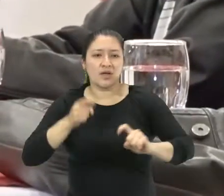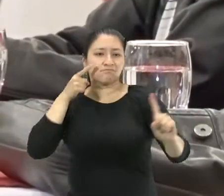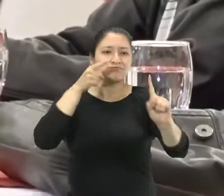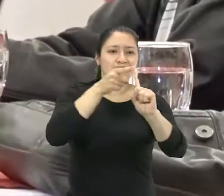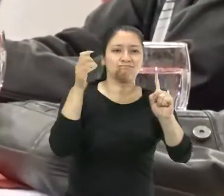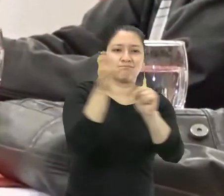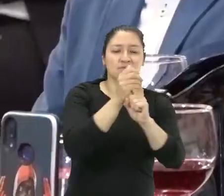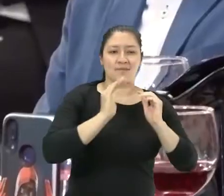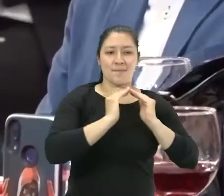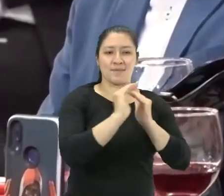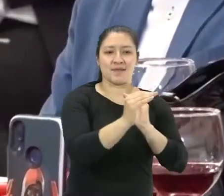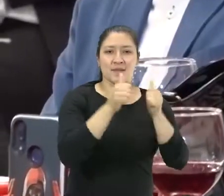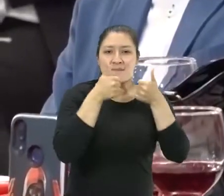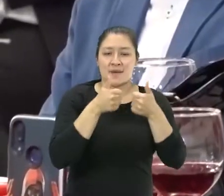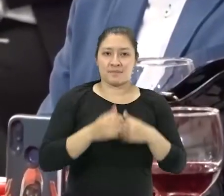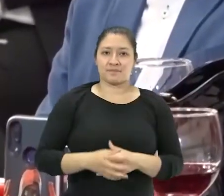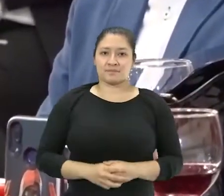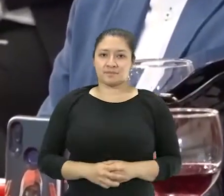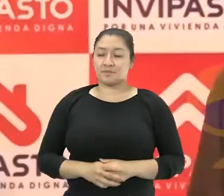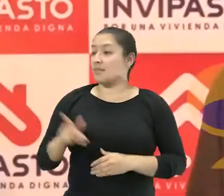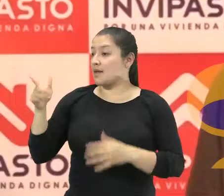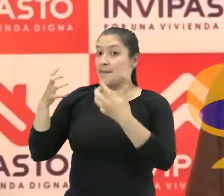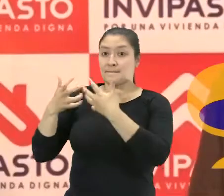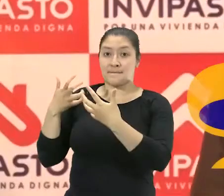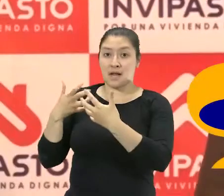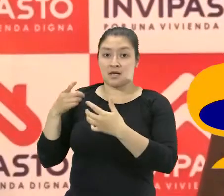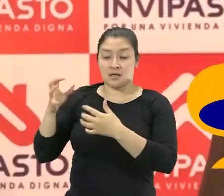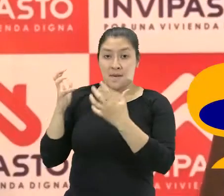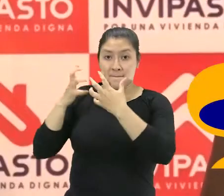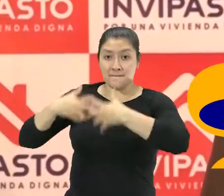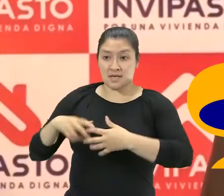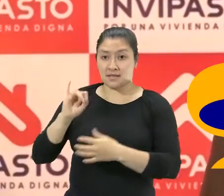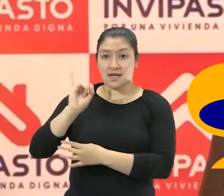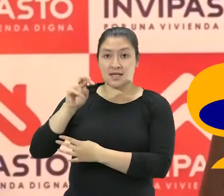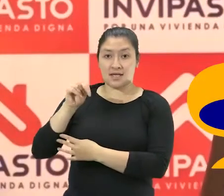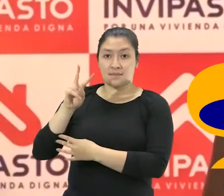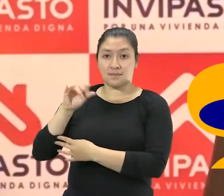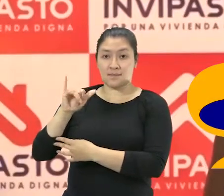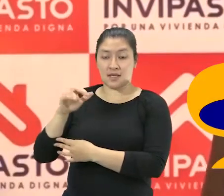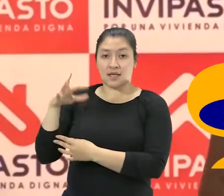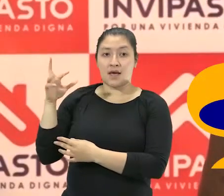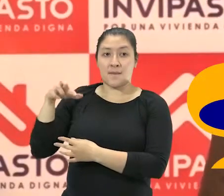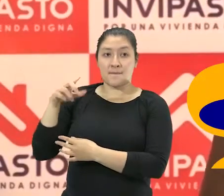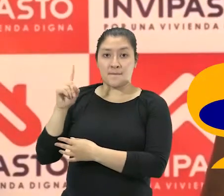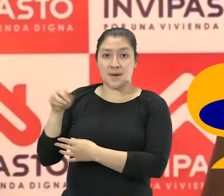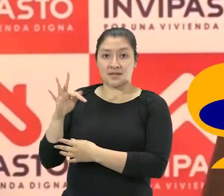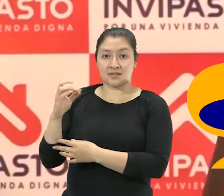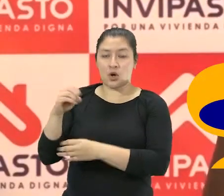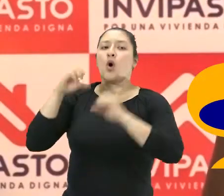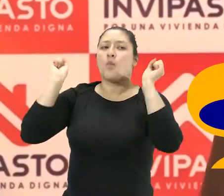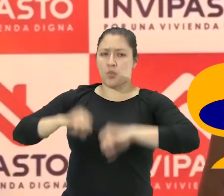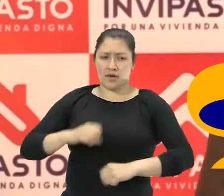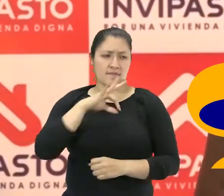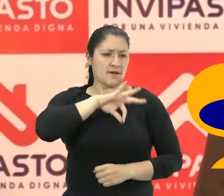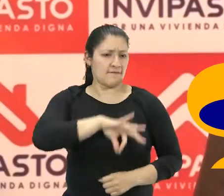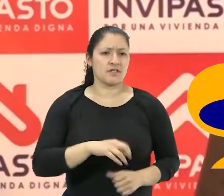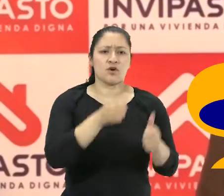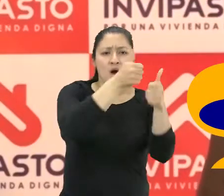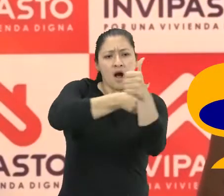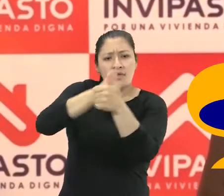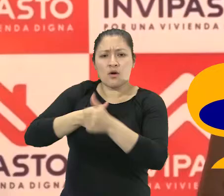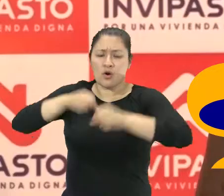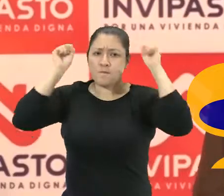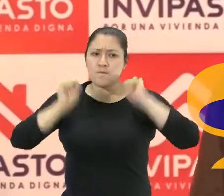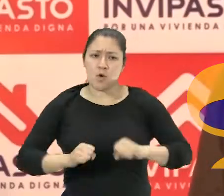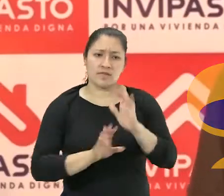correcta y llegar a ese fin común que es la vivienda INVIPASTO realmente está dando como se dice un paso muy importante a